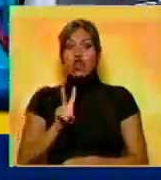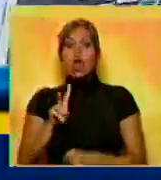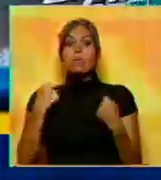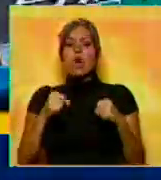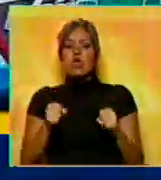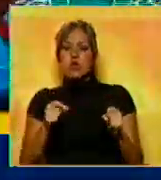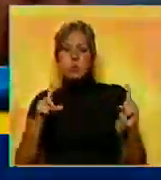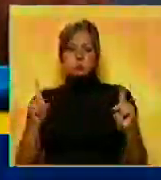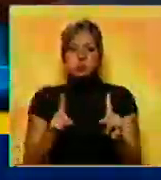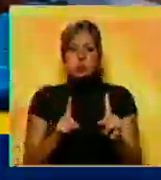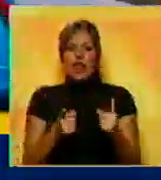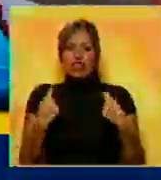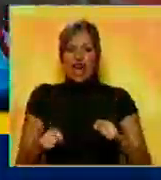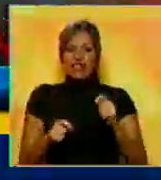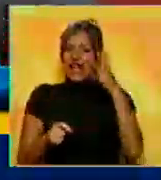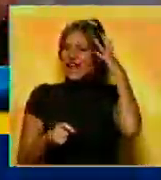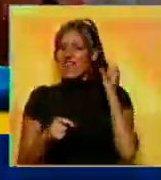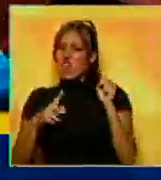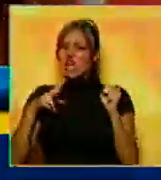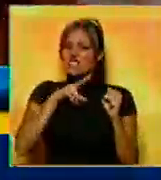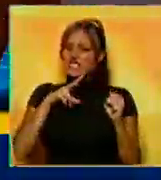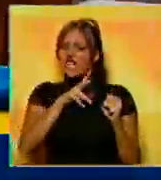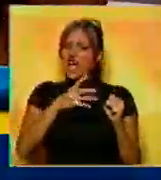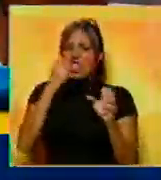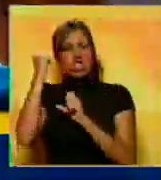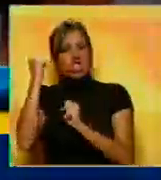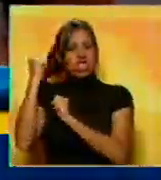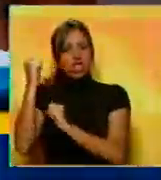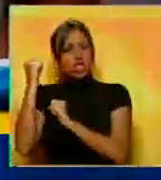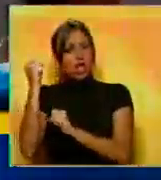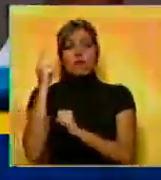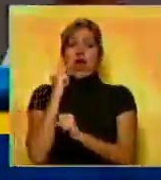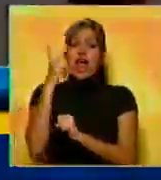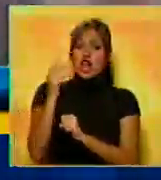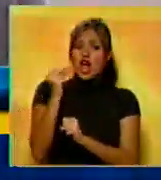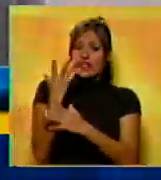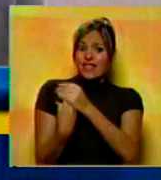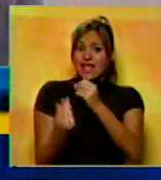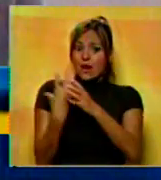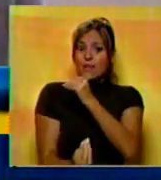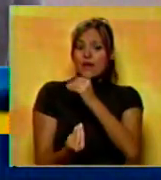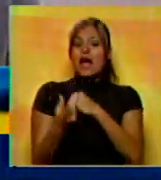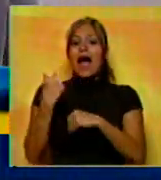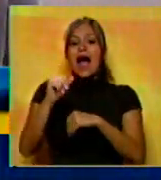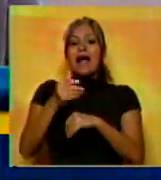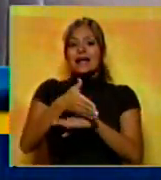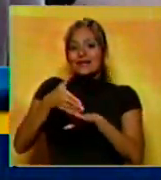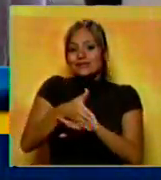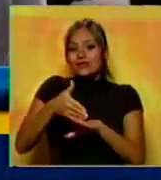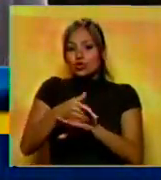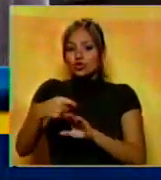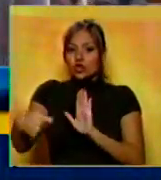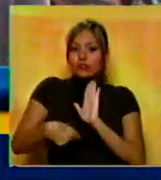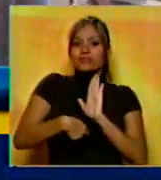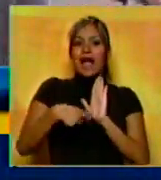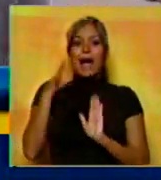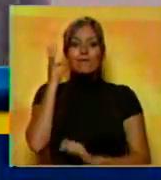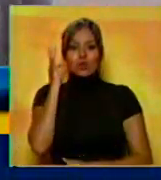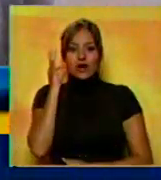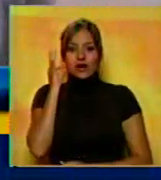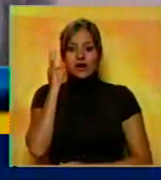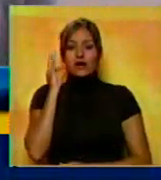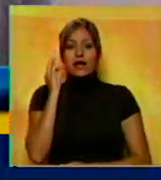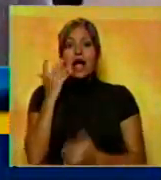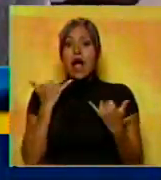motorizados, quienes intentaron quitarle el cabello a la fuerza y esta al intentar escapar resultó herida con un arma punzo penetrante. Esto